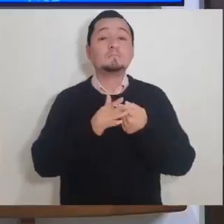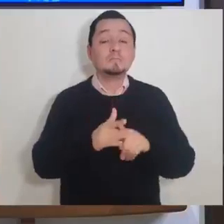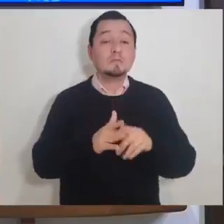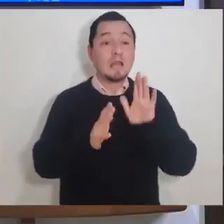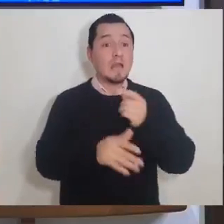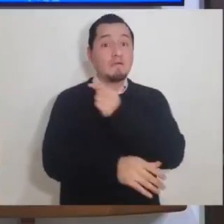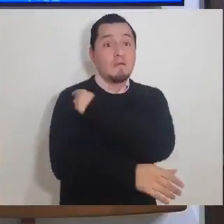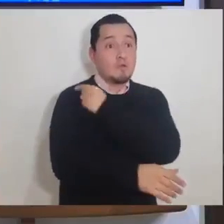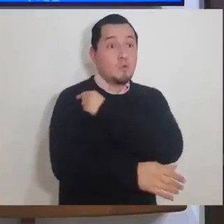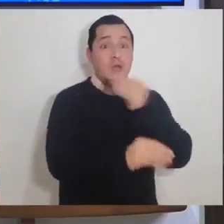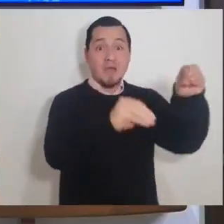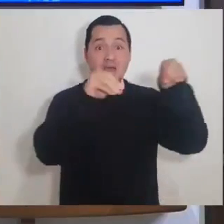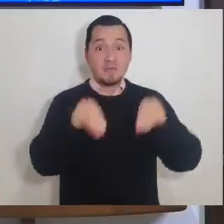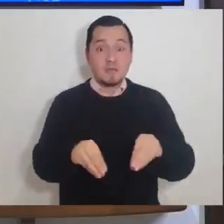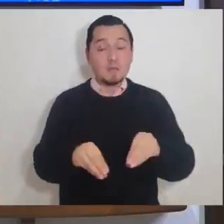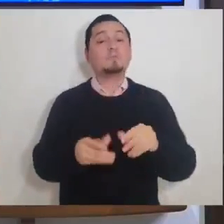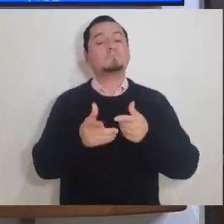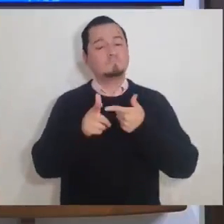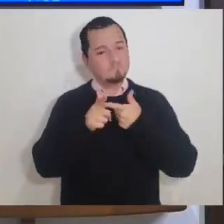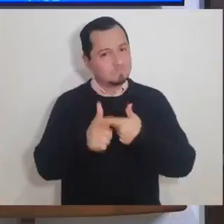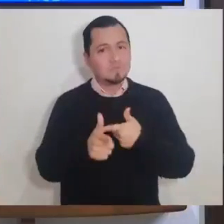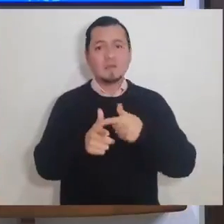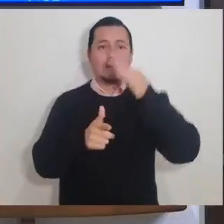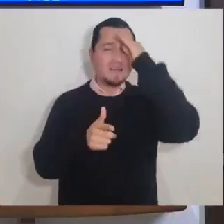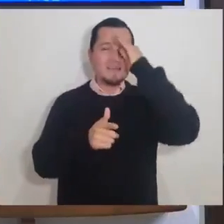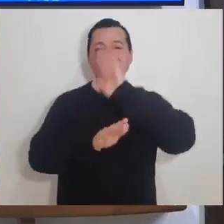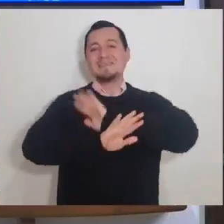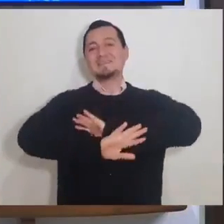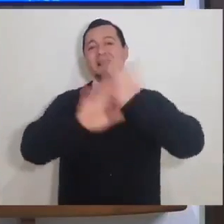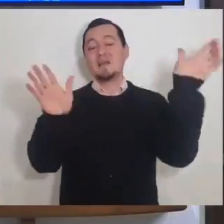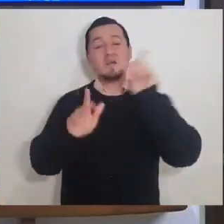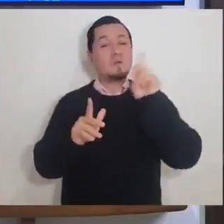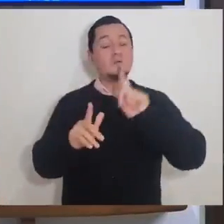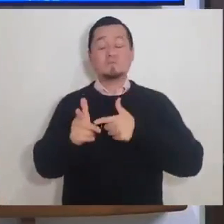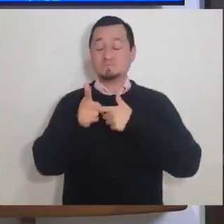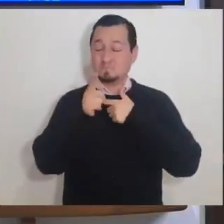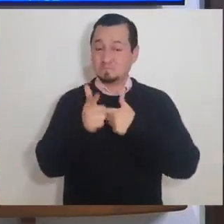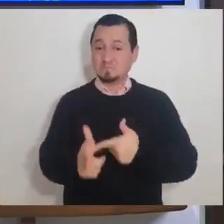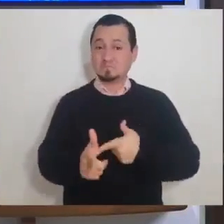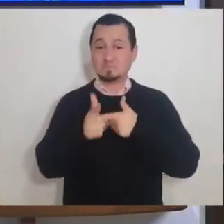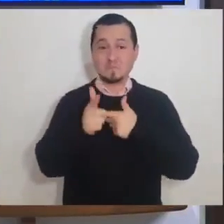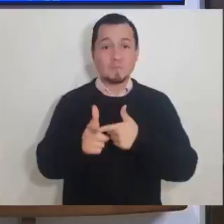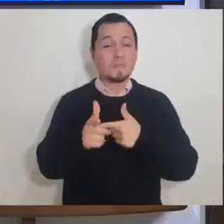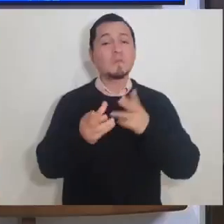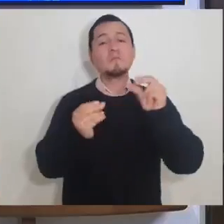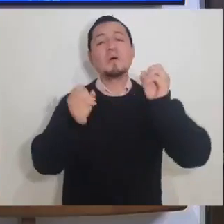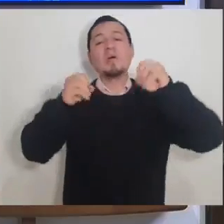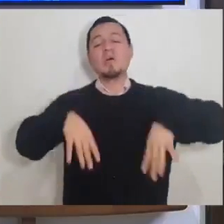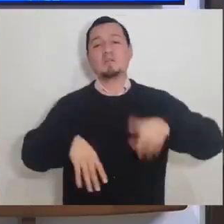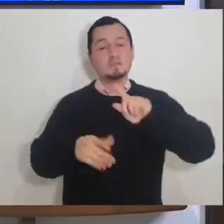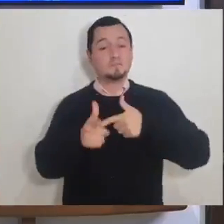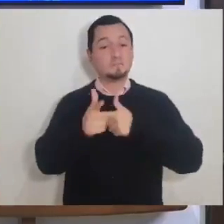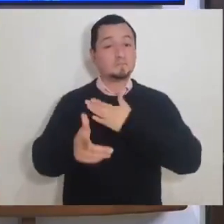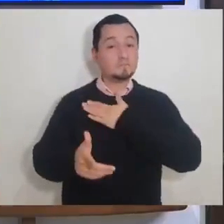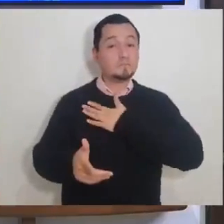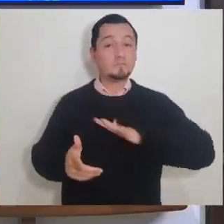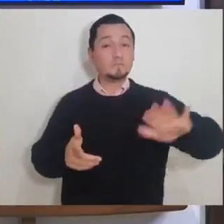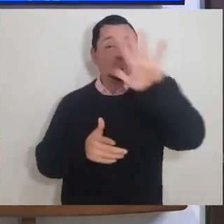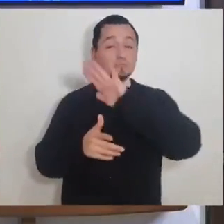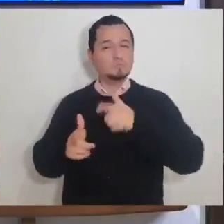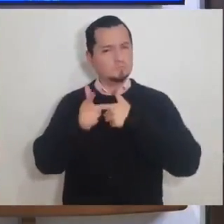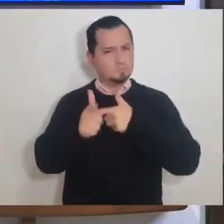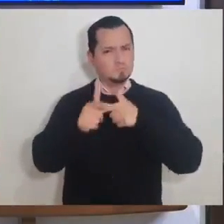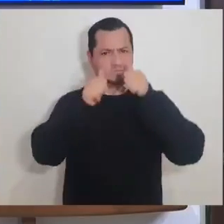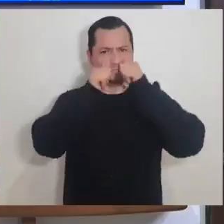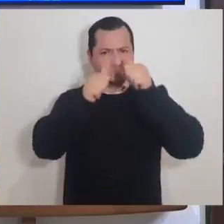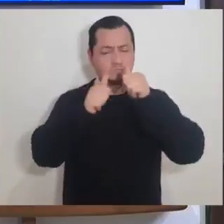de que inicie el proceso de vacunación, pero este tramo final es muy importante. Es muy importante que no bajemos la guardia. Ese es el llamado